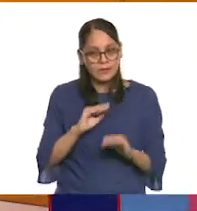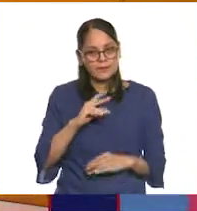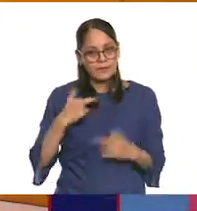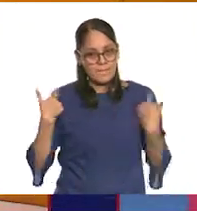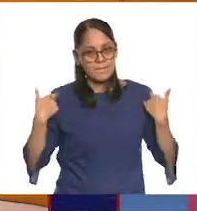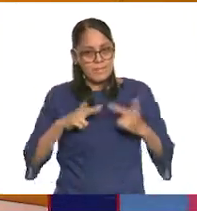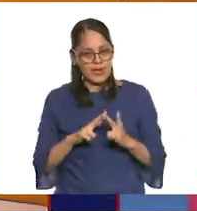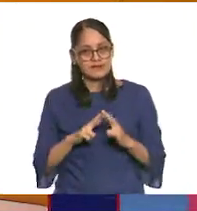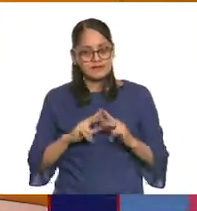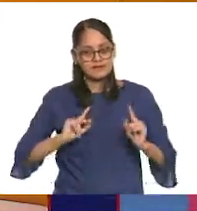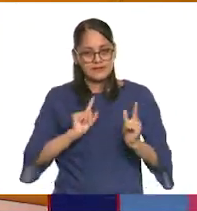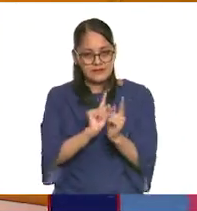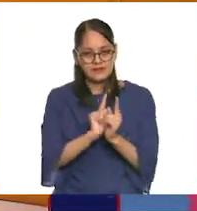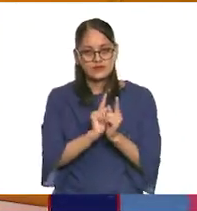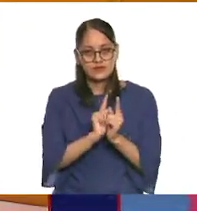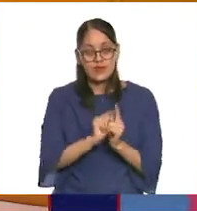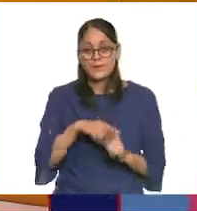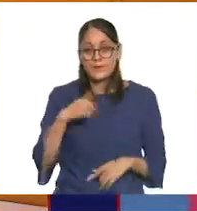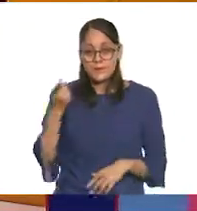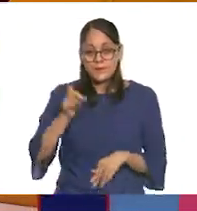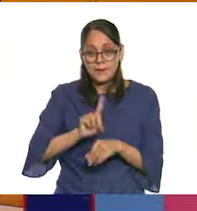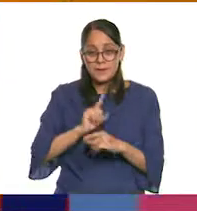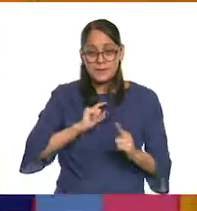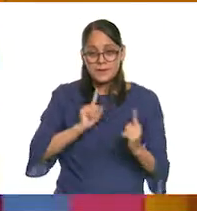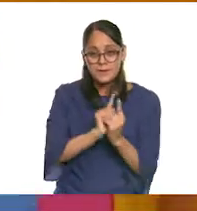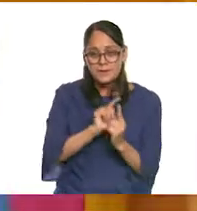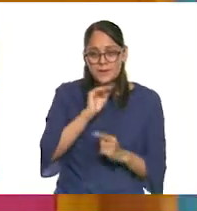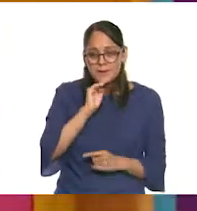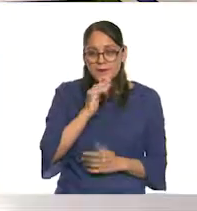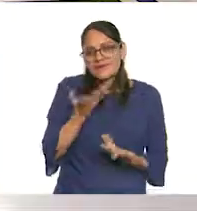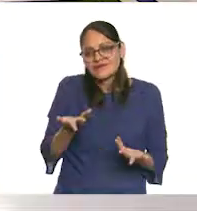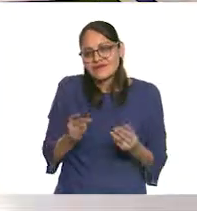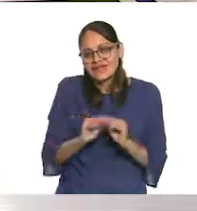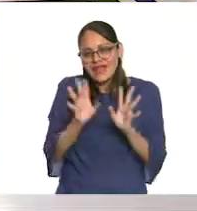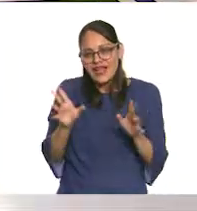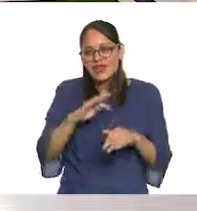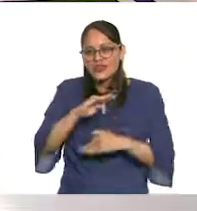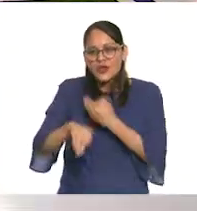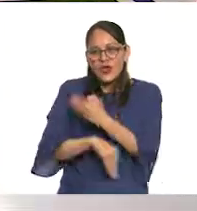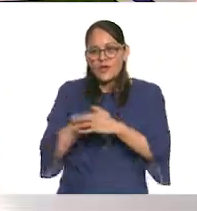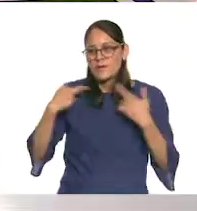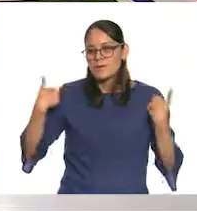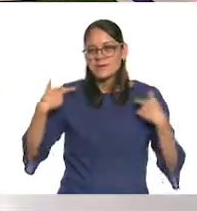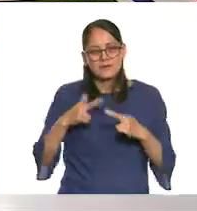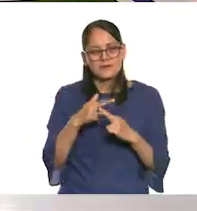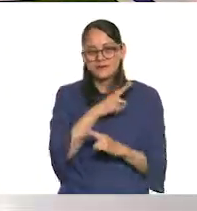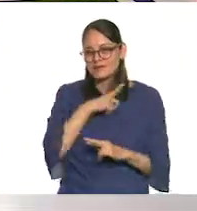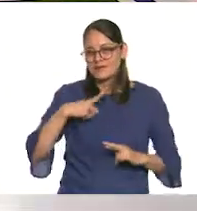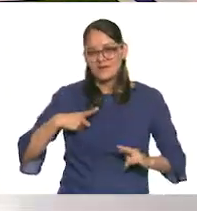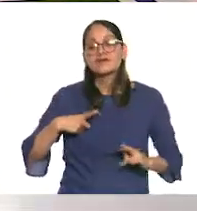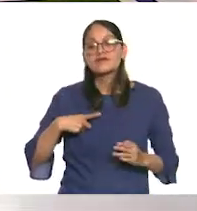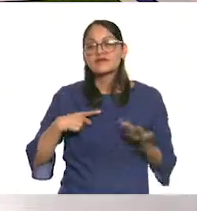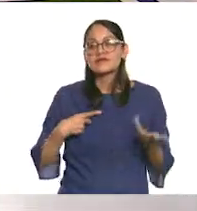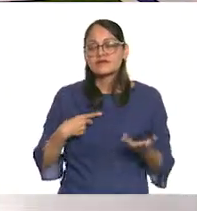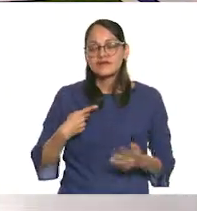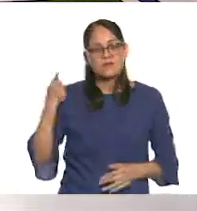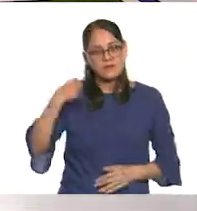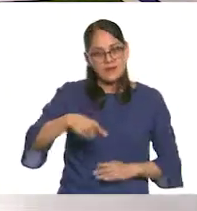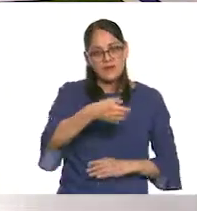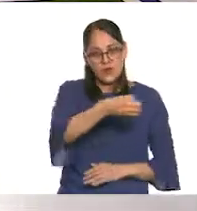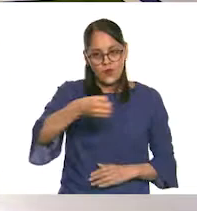Claro. En ese momento no era mi mamá, era una maestra y hacía lo que cualquier maestro tiene que hacer en la escuela, que es poner orden